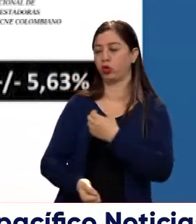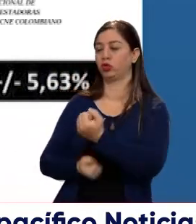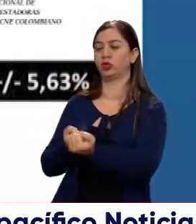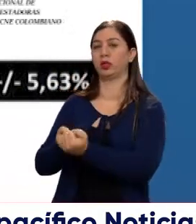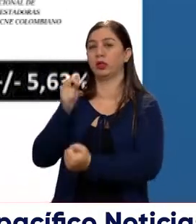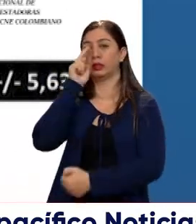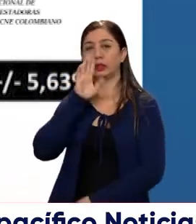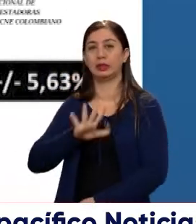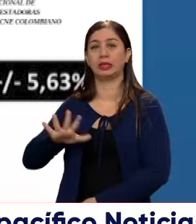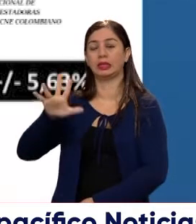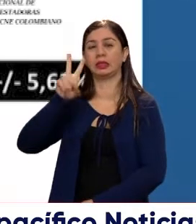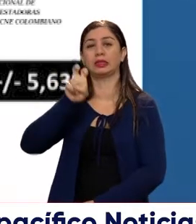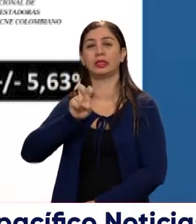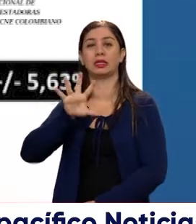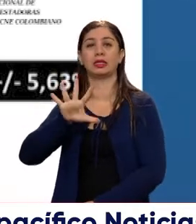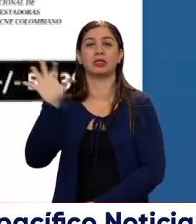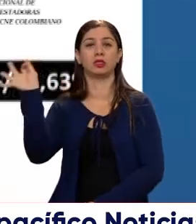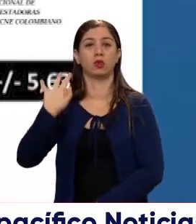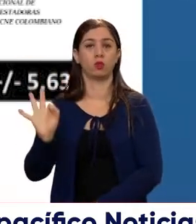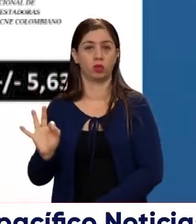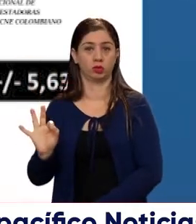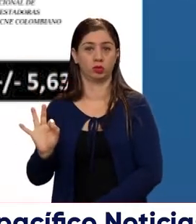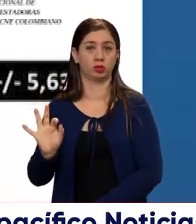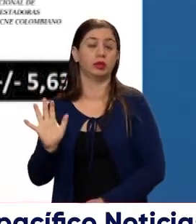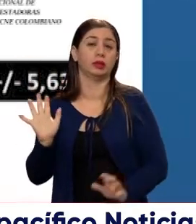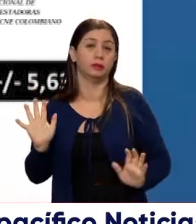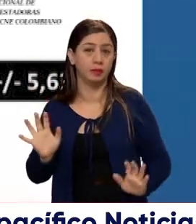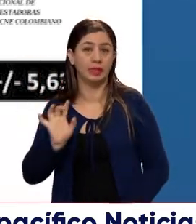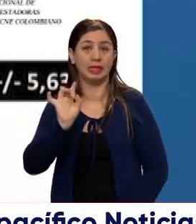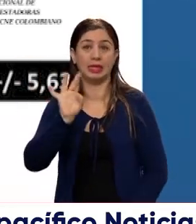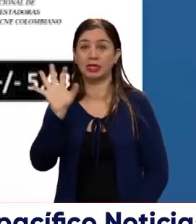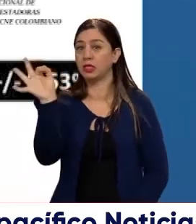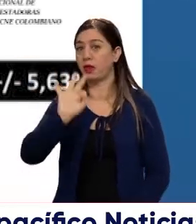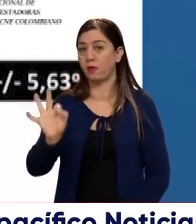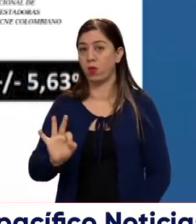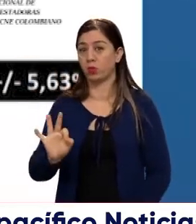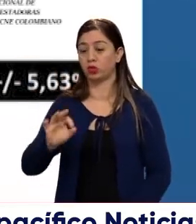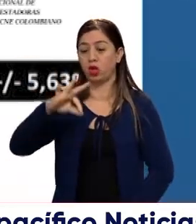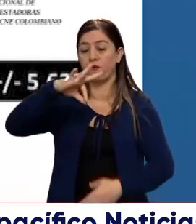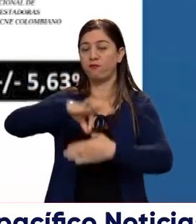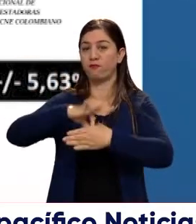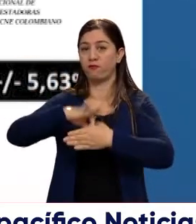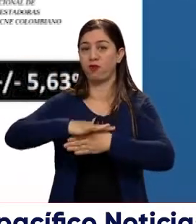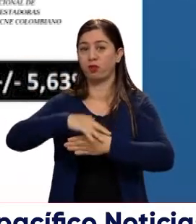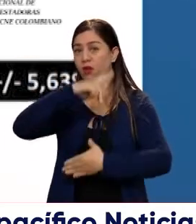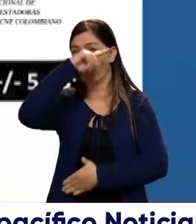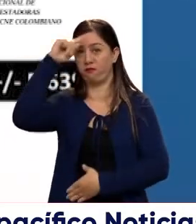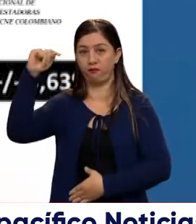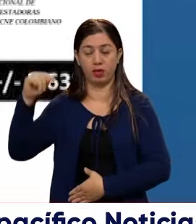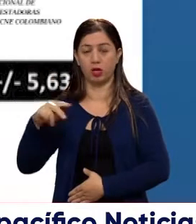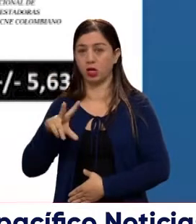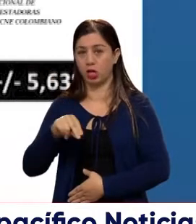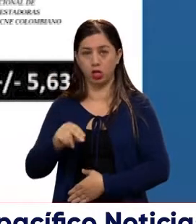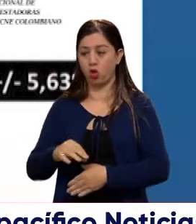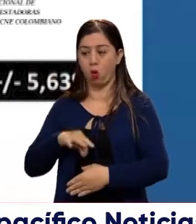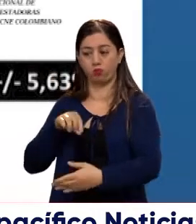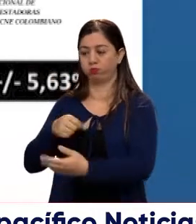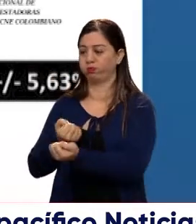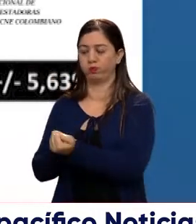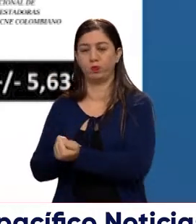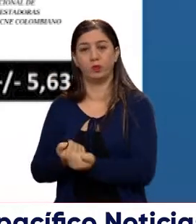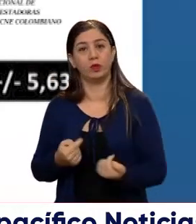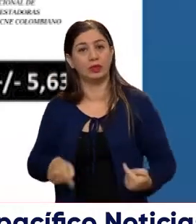nivel nacional un 75%. Quiere decir que hay un 15% de votos de Federico Gutiérrez que no se transferió. Porque esto de la